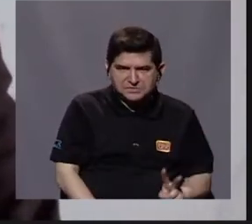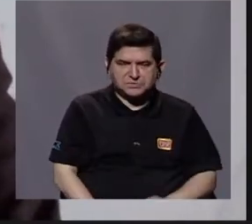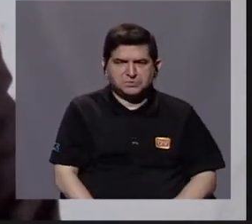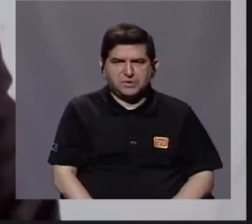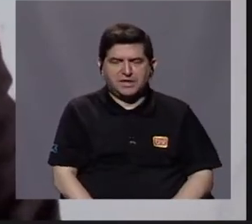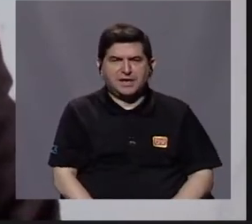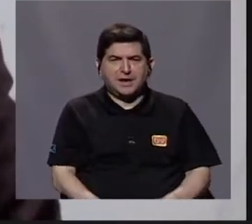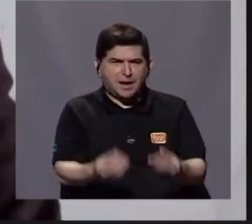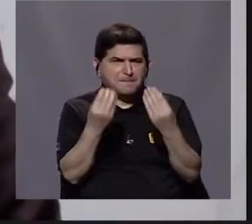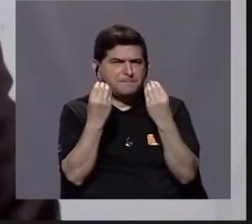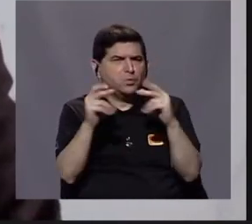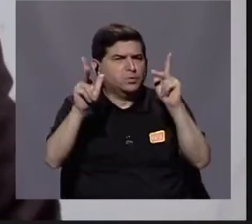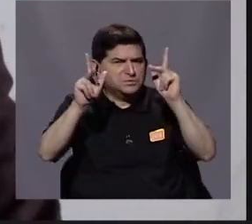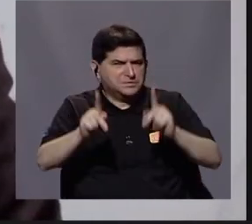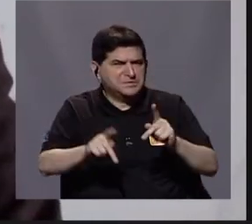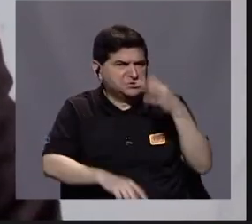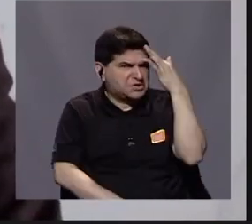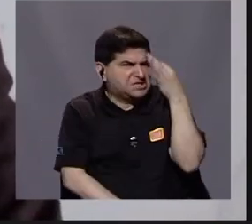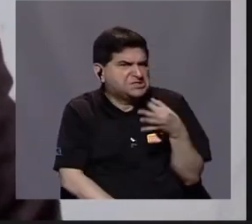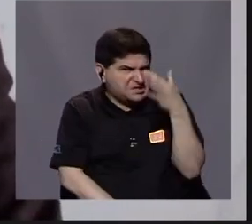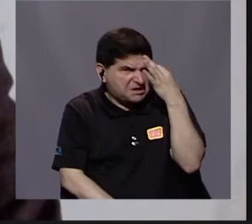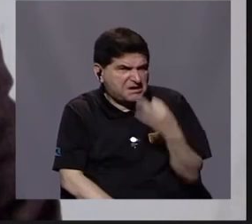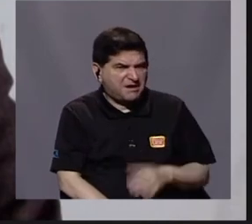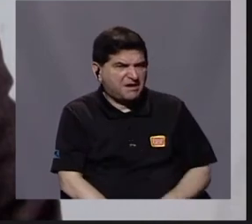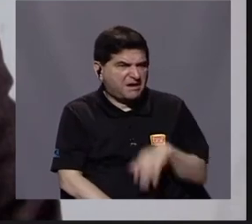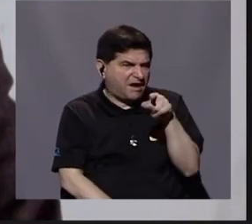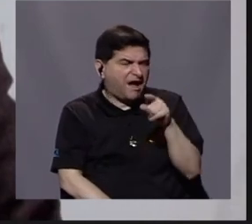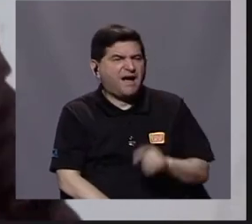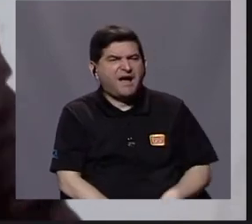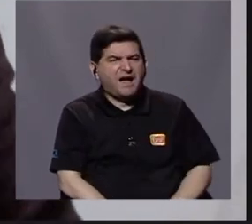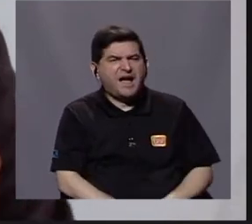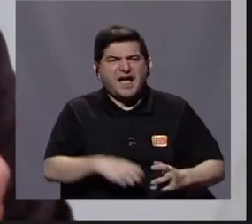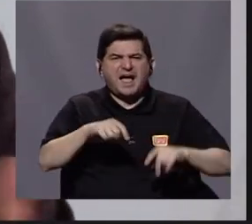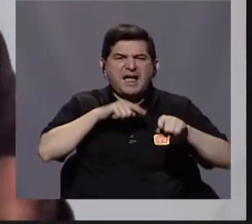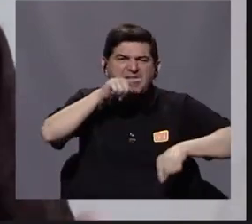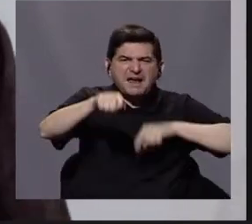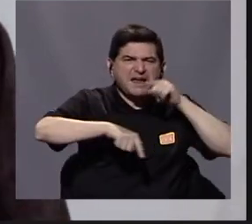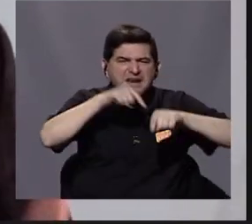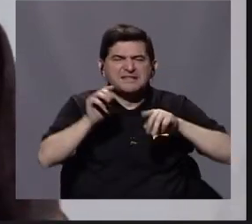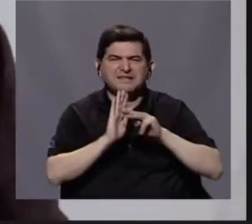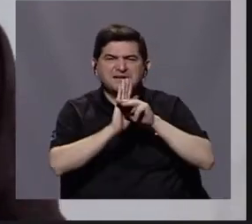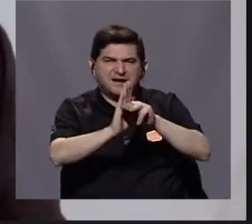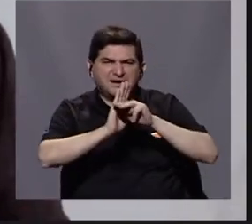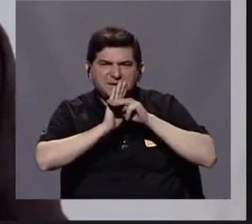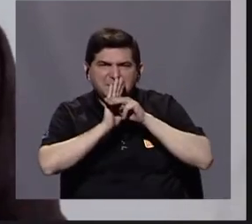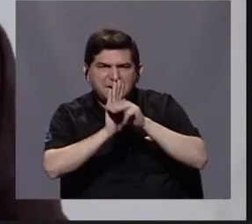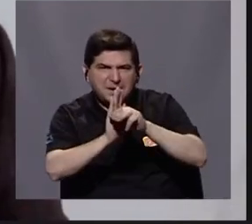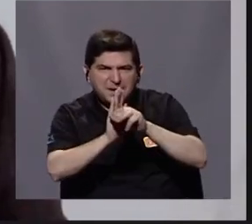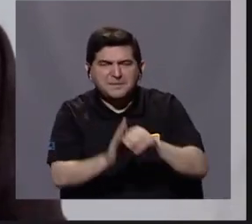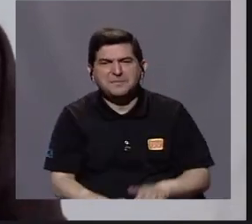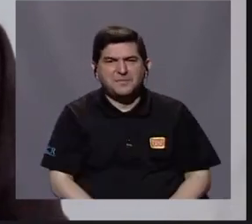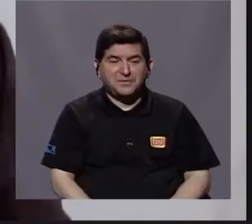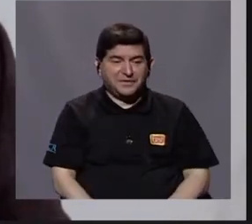enorme contingente asume que es, con esa migración, una crítica al modelo de